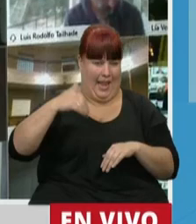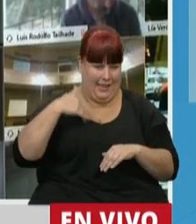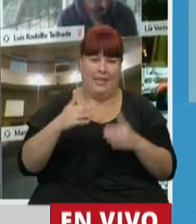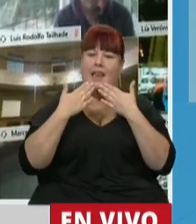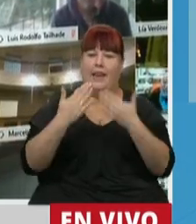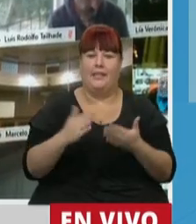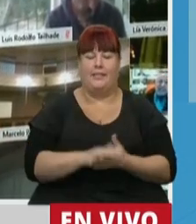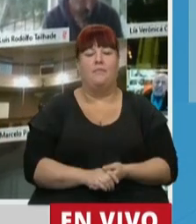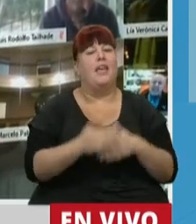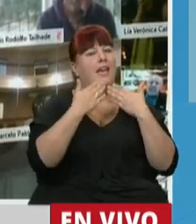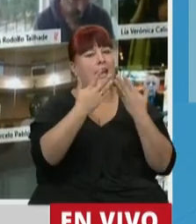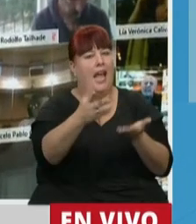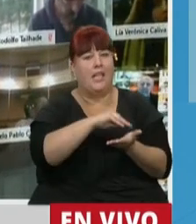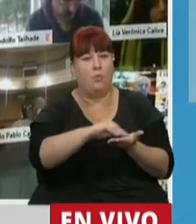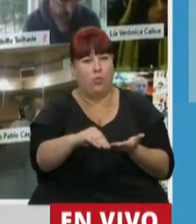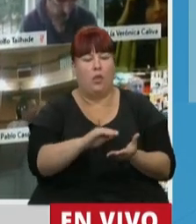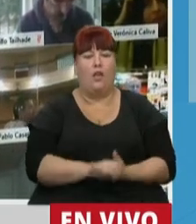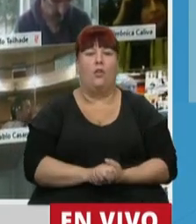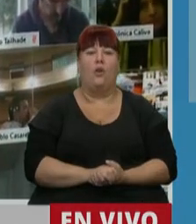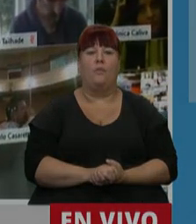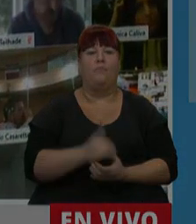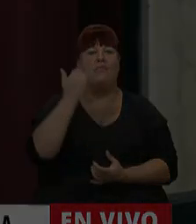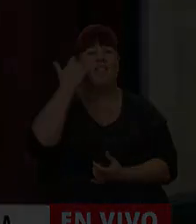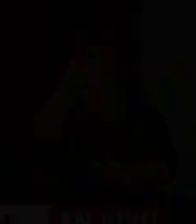Gracias. Gracias, diputado Hugo Yasky.